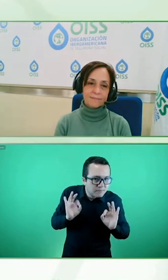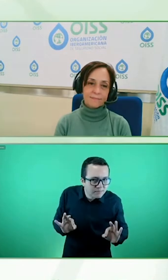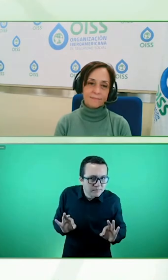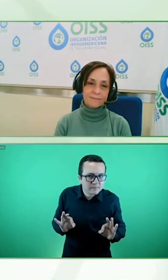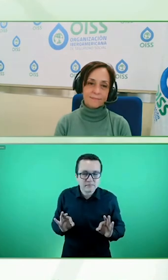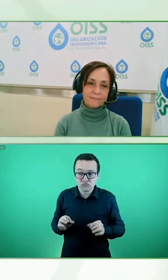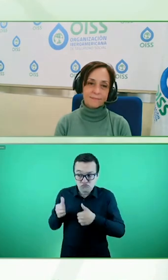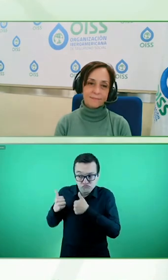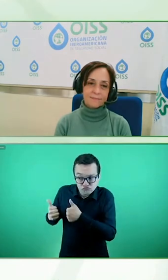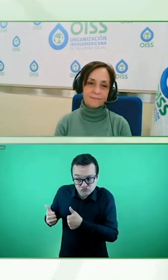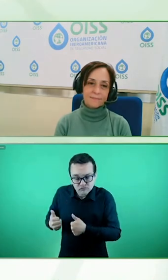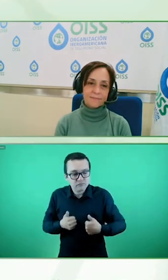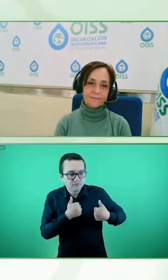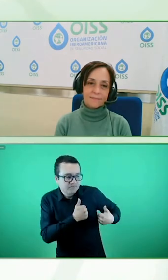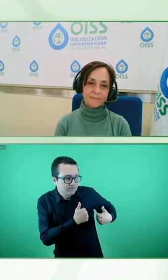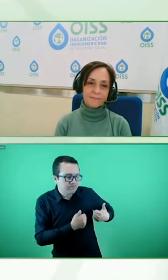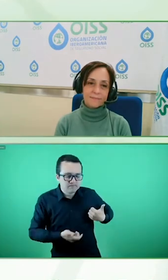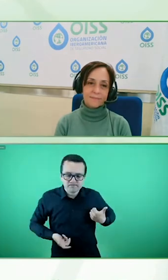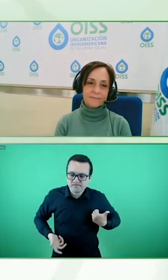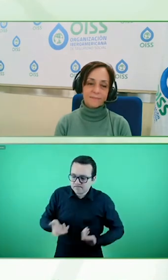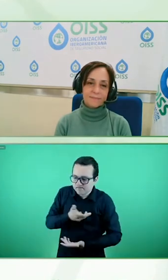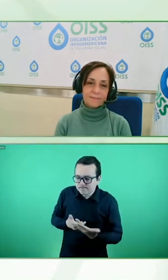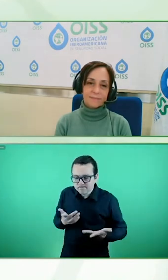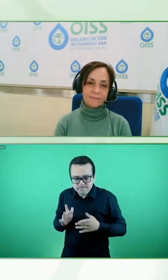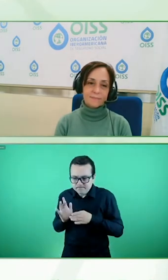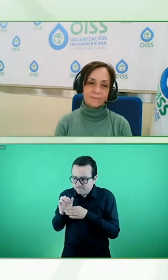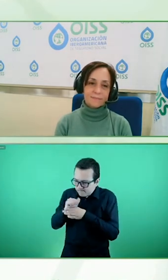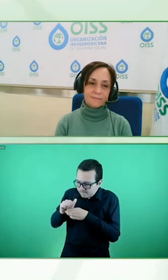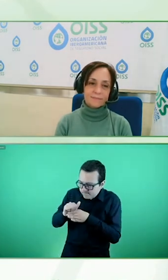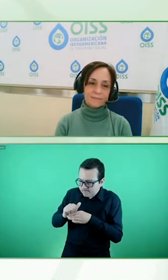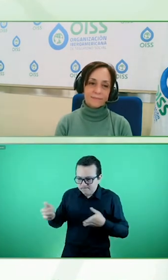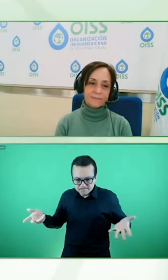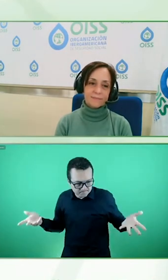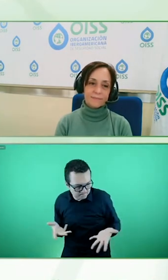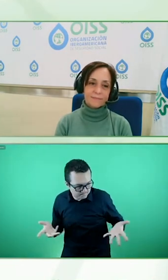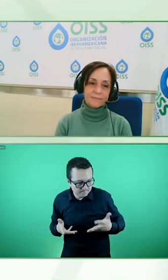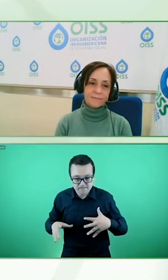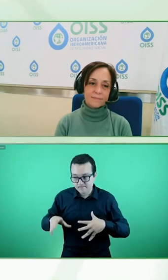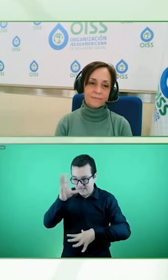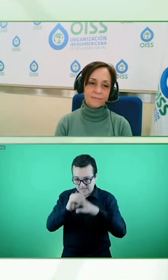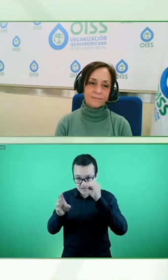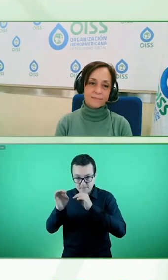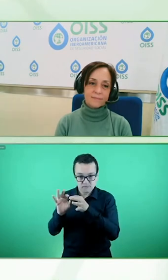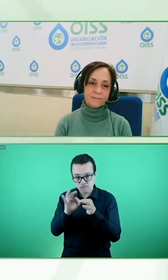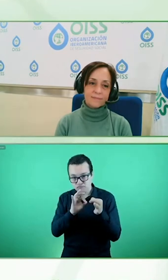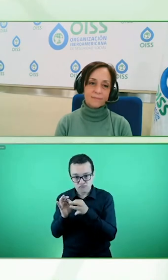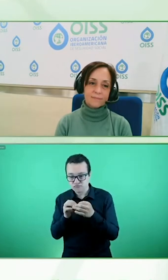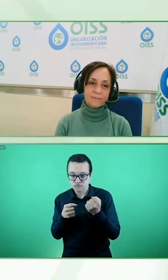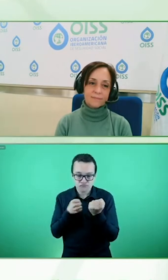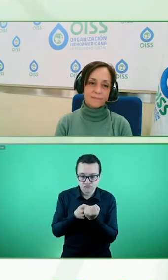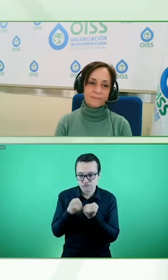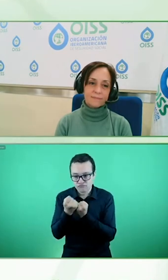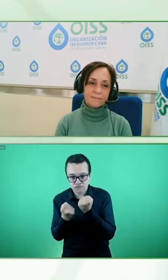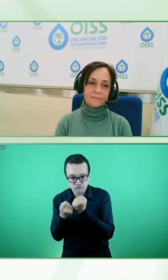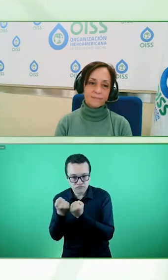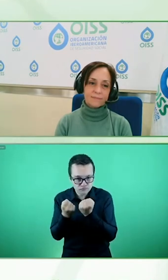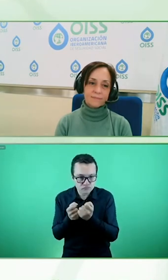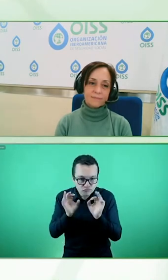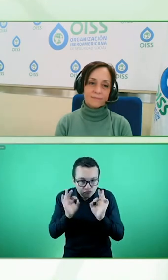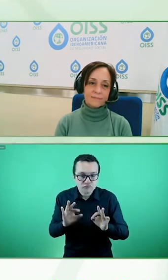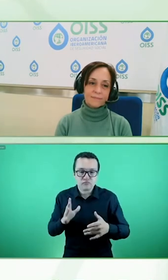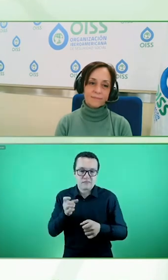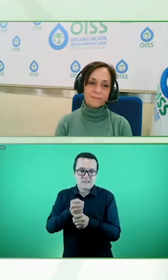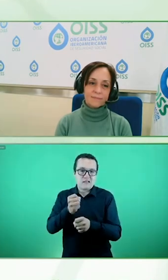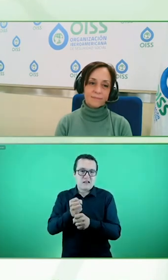quedar y qué es lo que tenemos que evolucionar y aprender de manera conjunta y hablamos de compañías trabajamos con compañías con las que trabajamos en España pero y